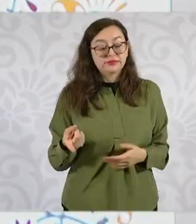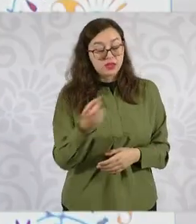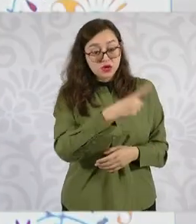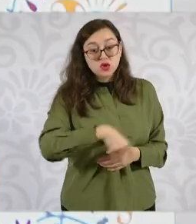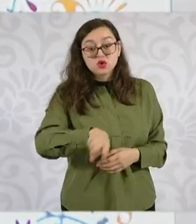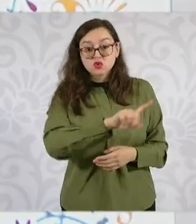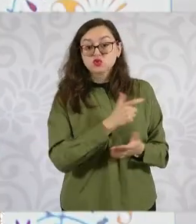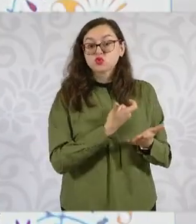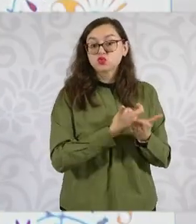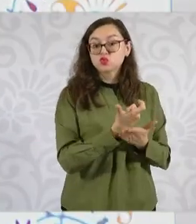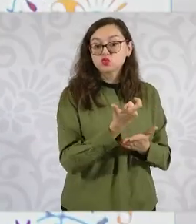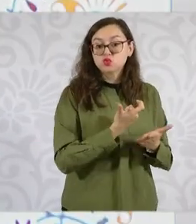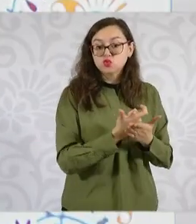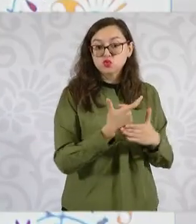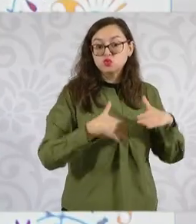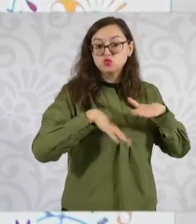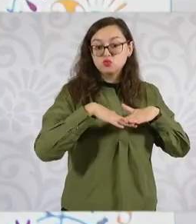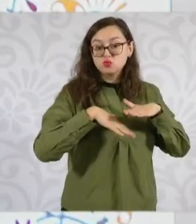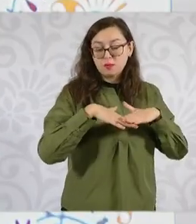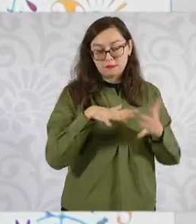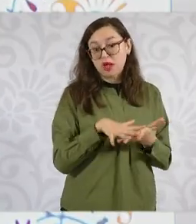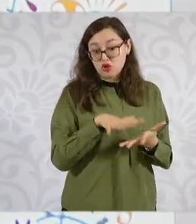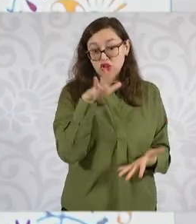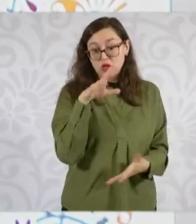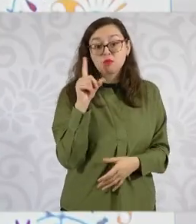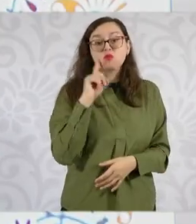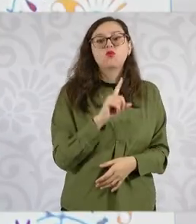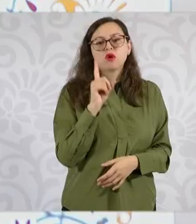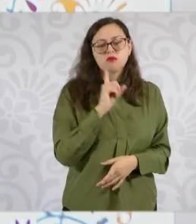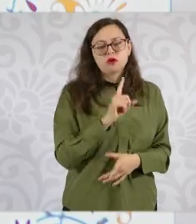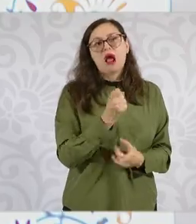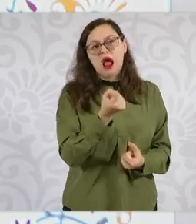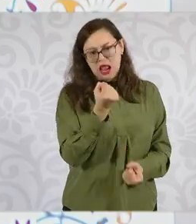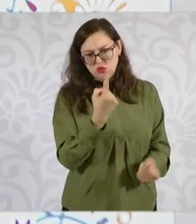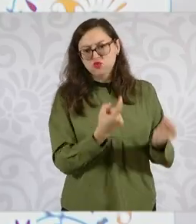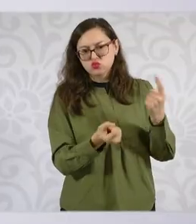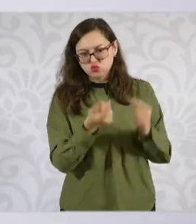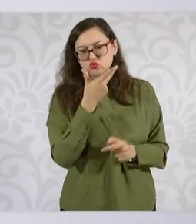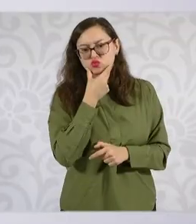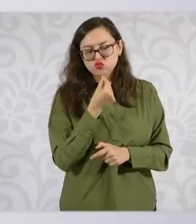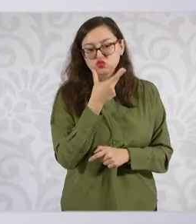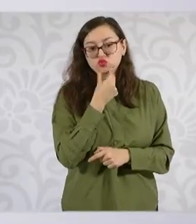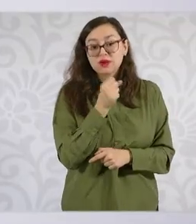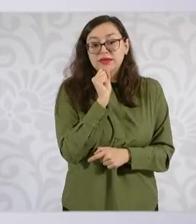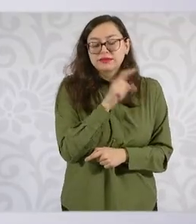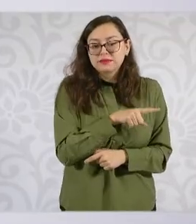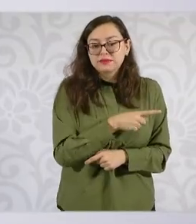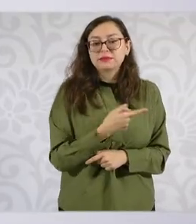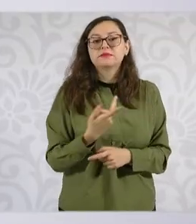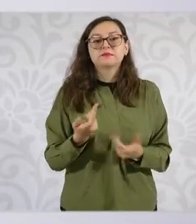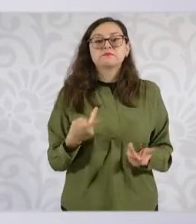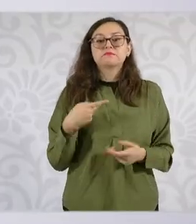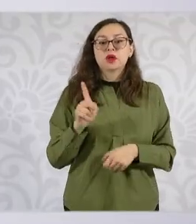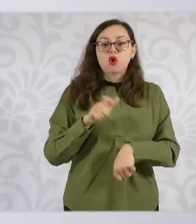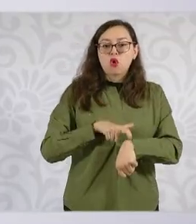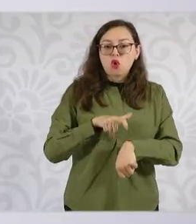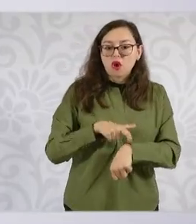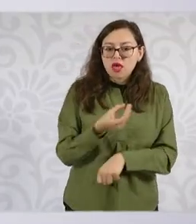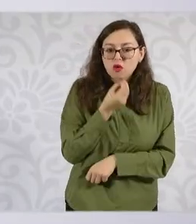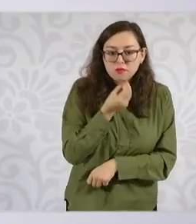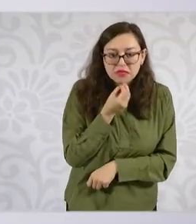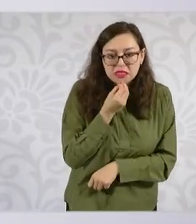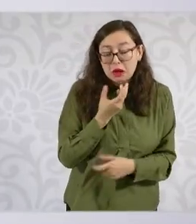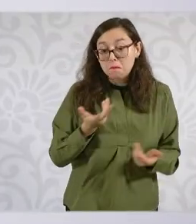mujeres, la gran mayoría también hay varones, también hay hombres, pero no tienen, por ejemplo, horarios de comida